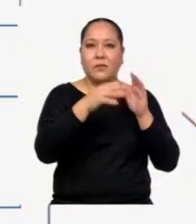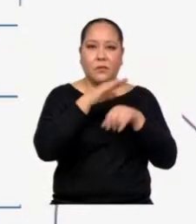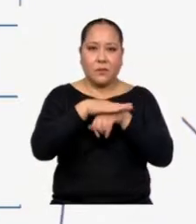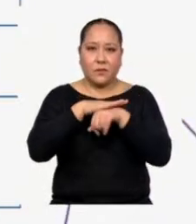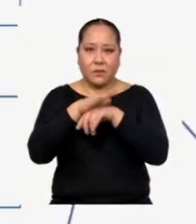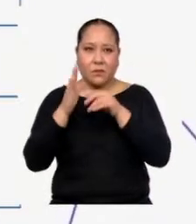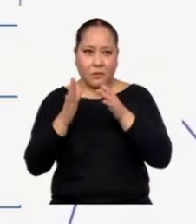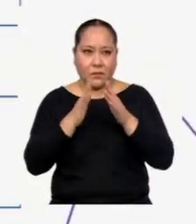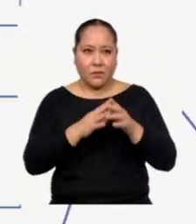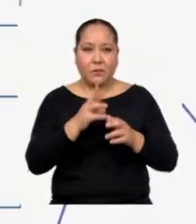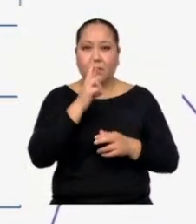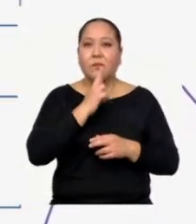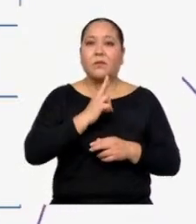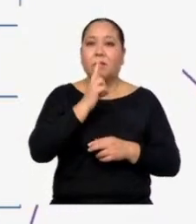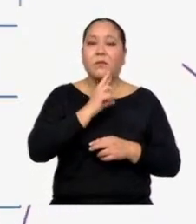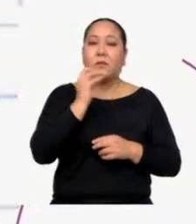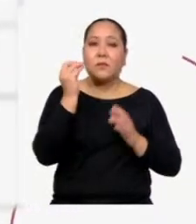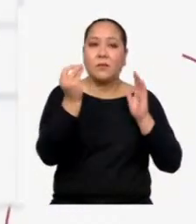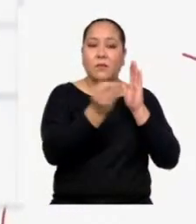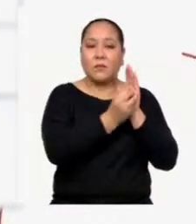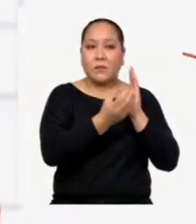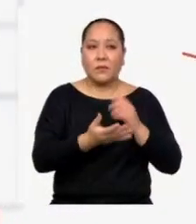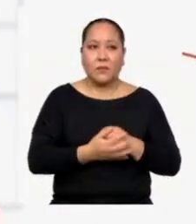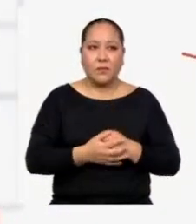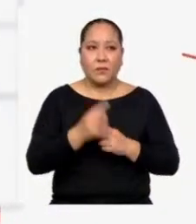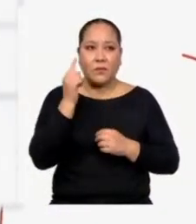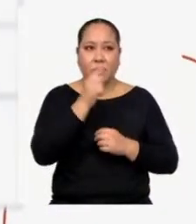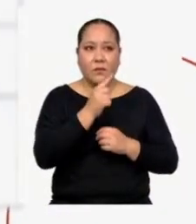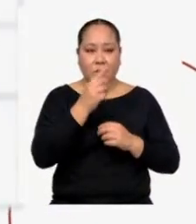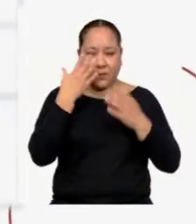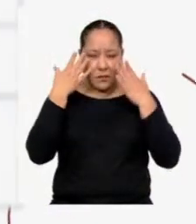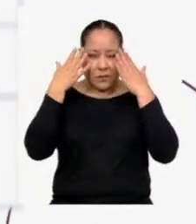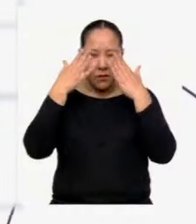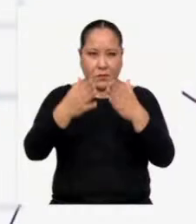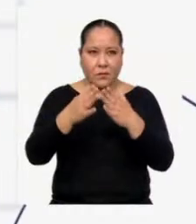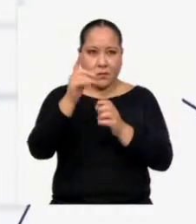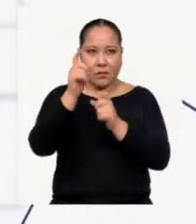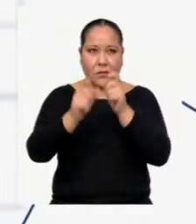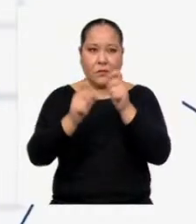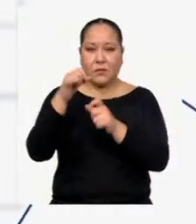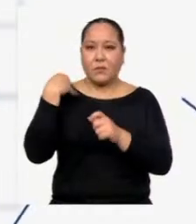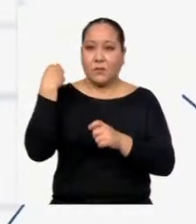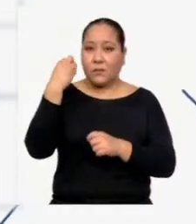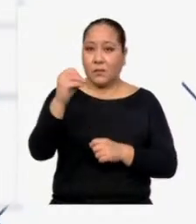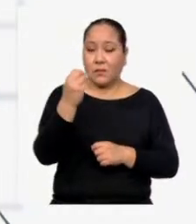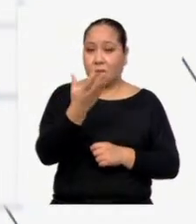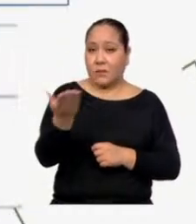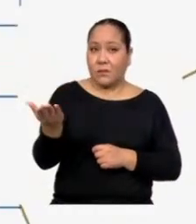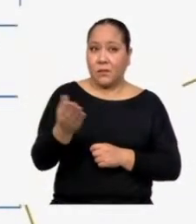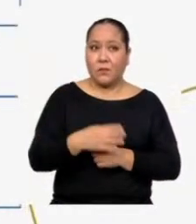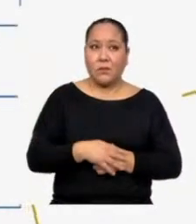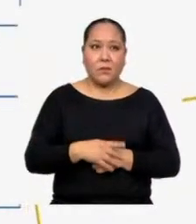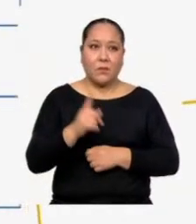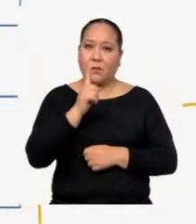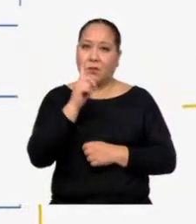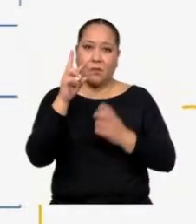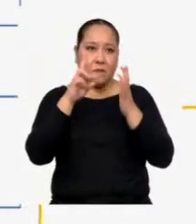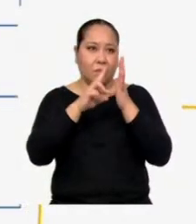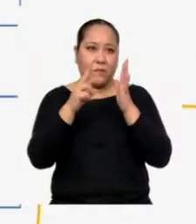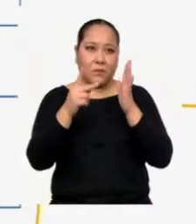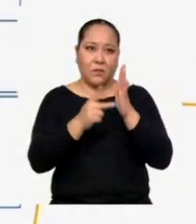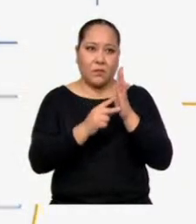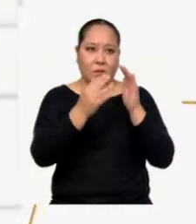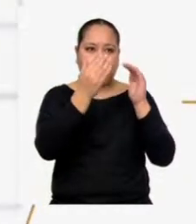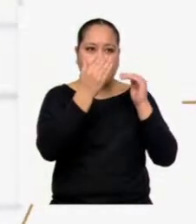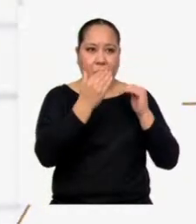Están en rojo El hecho de que tu público objetivo sean las y los adolescentes No quiere decir que el